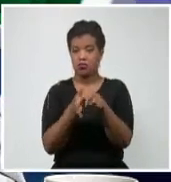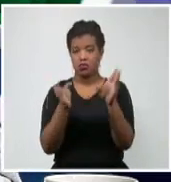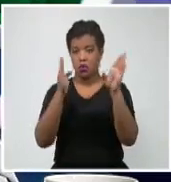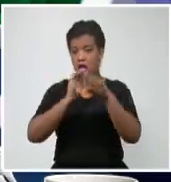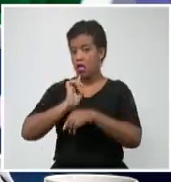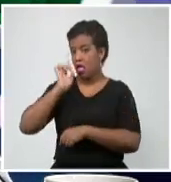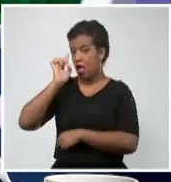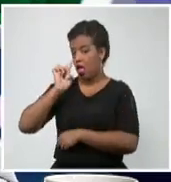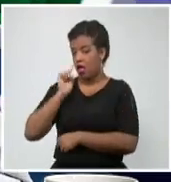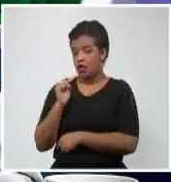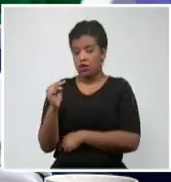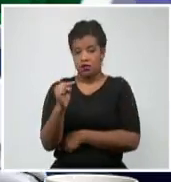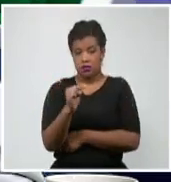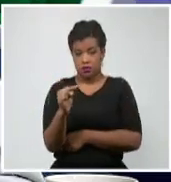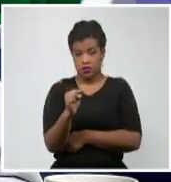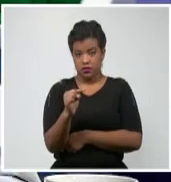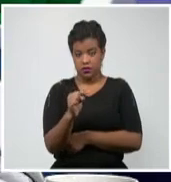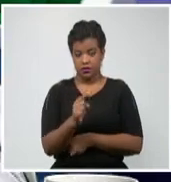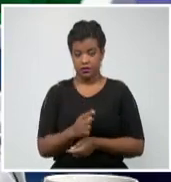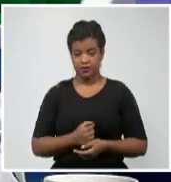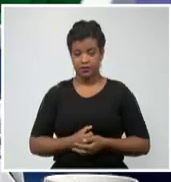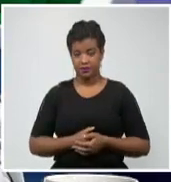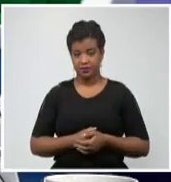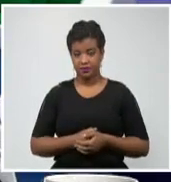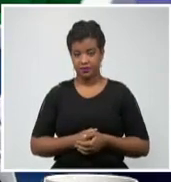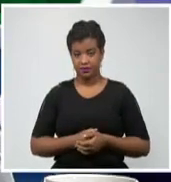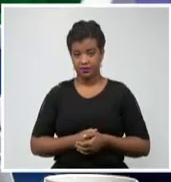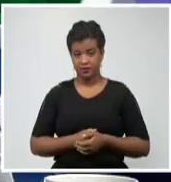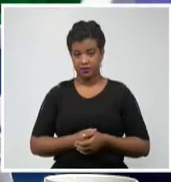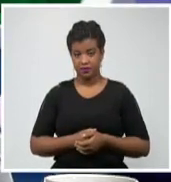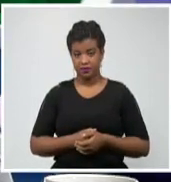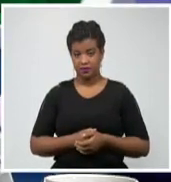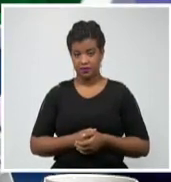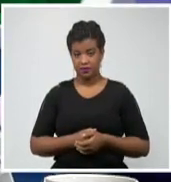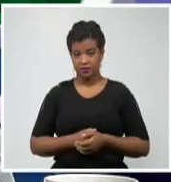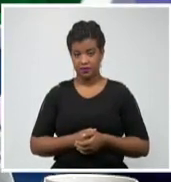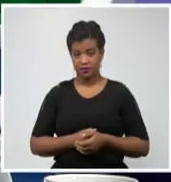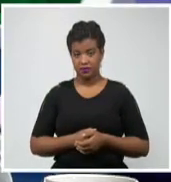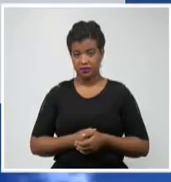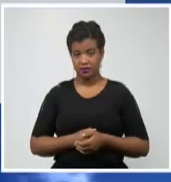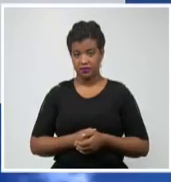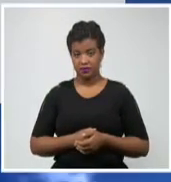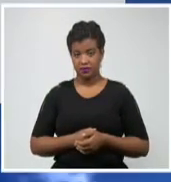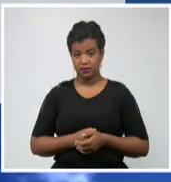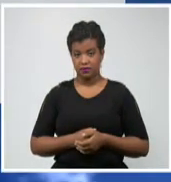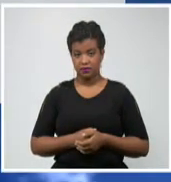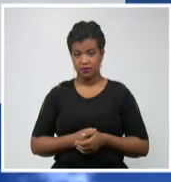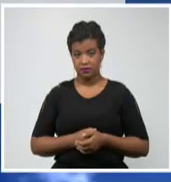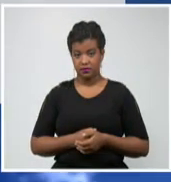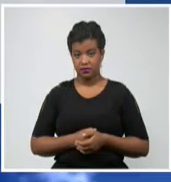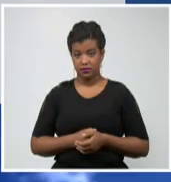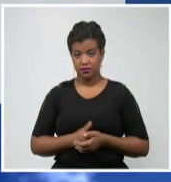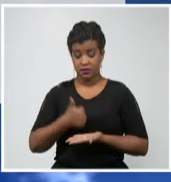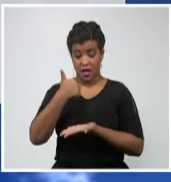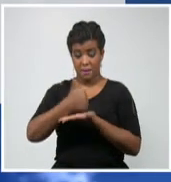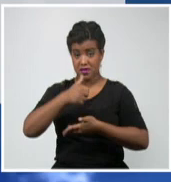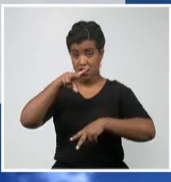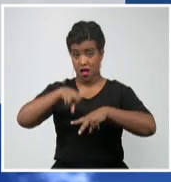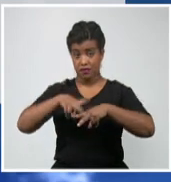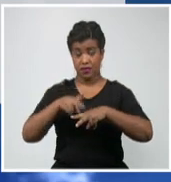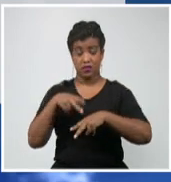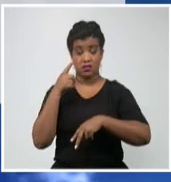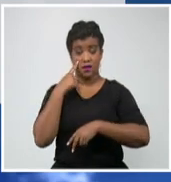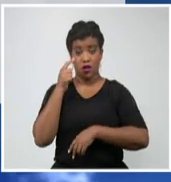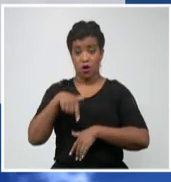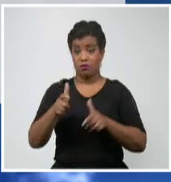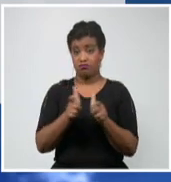le hicieron al COVID-19, pues ya estaba negativo o está negativo. La capital del país se reportó hoy el